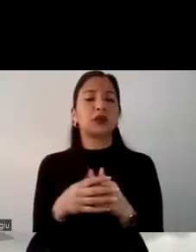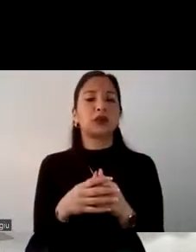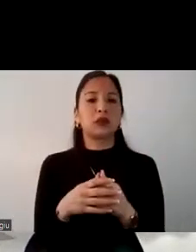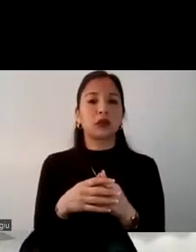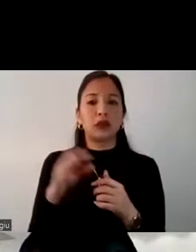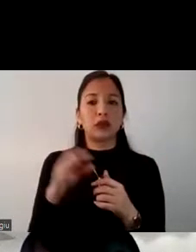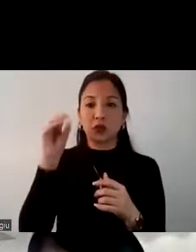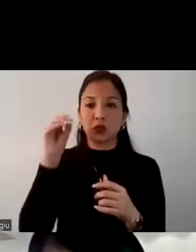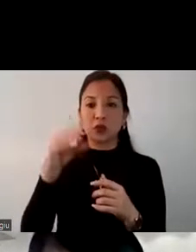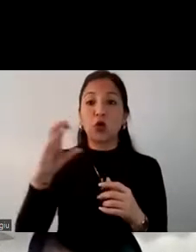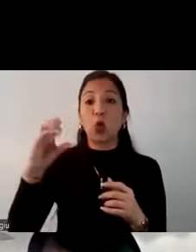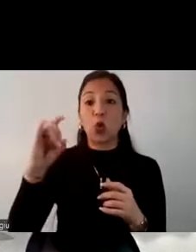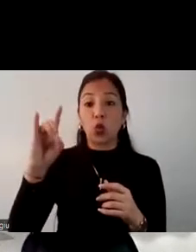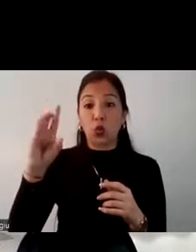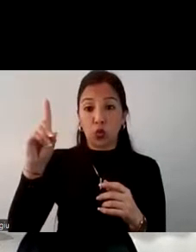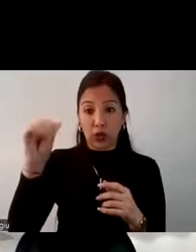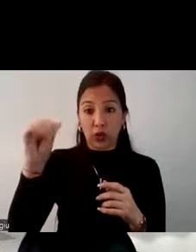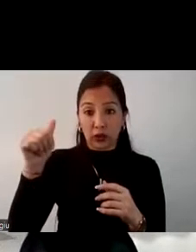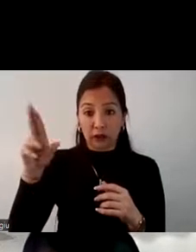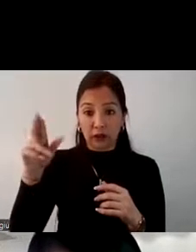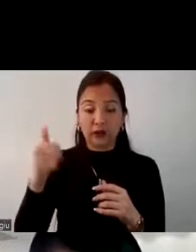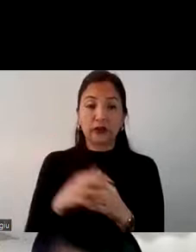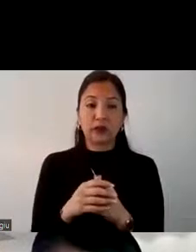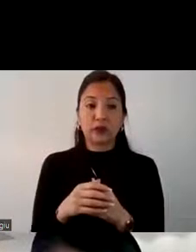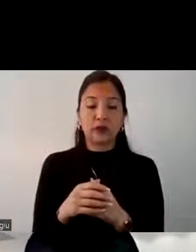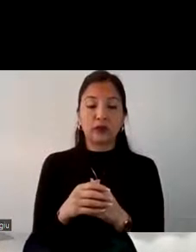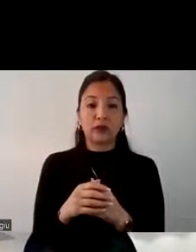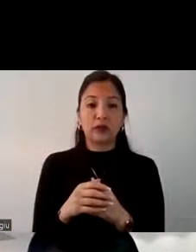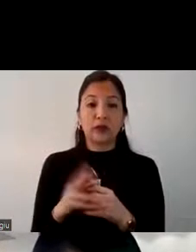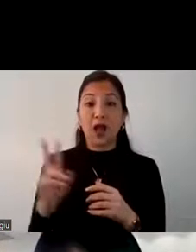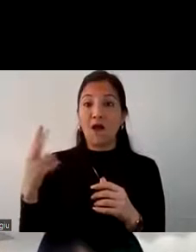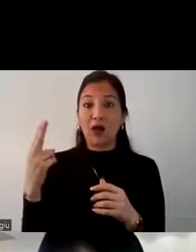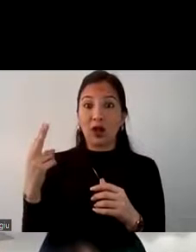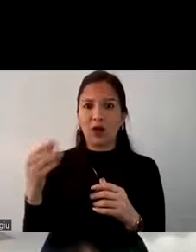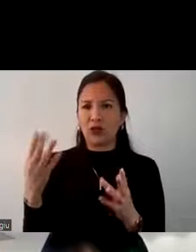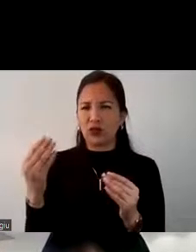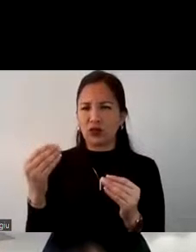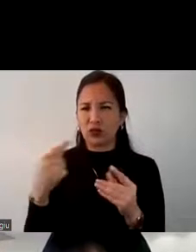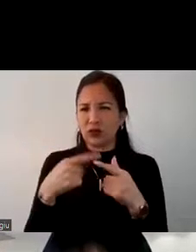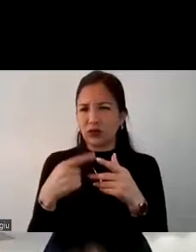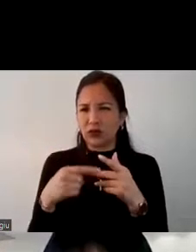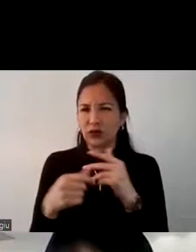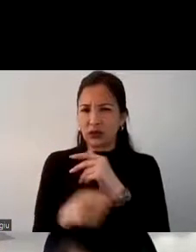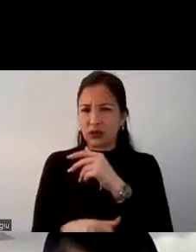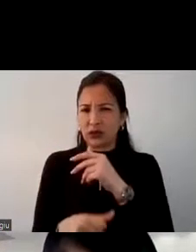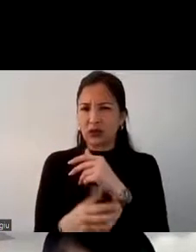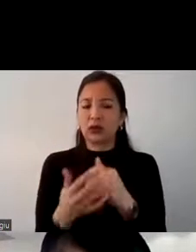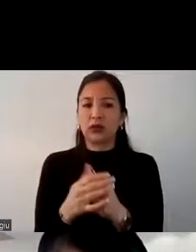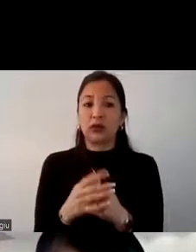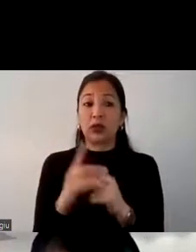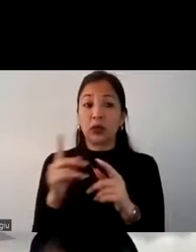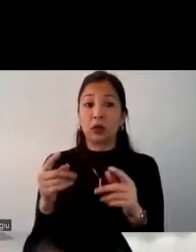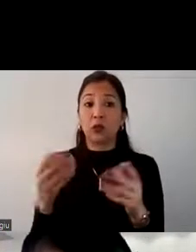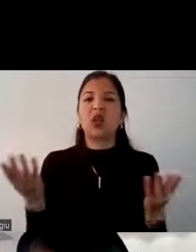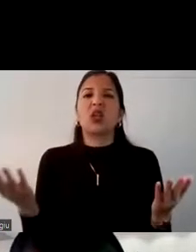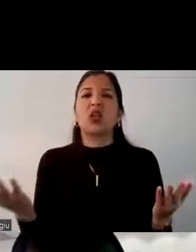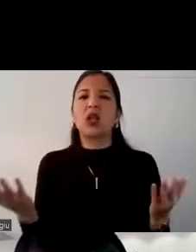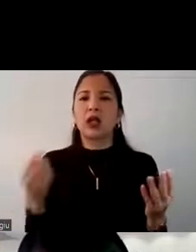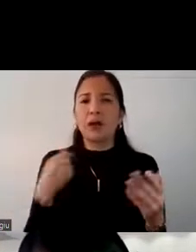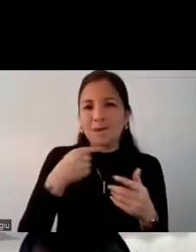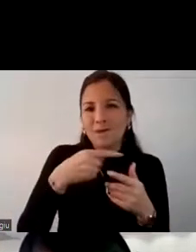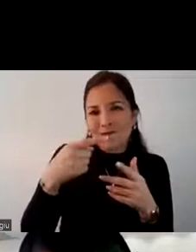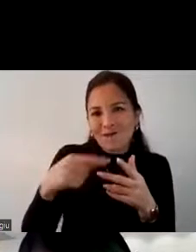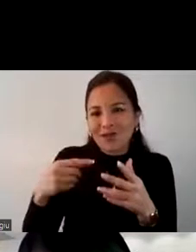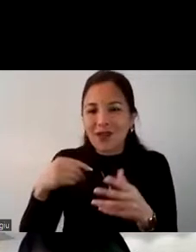cultura que es algo que ya hemos visto que valoran mucho y esperan que los demás países también lo tengan y también de poder realizar distintas